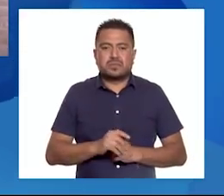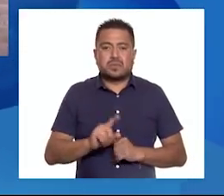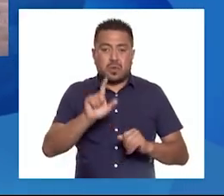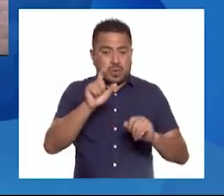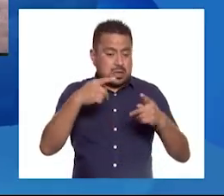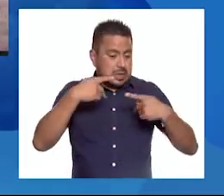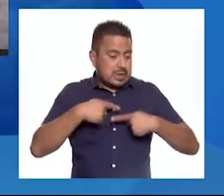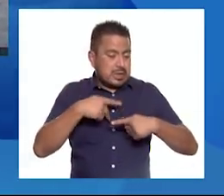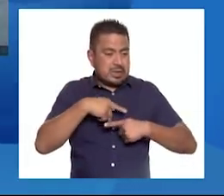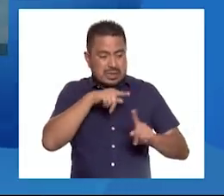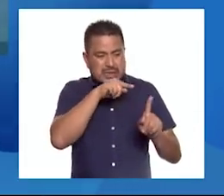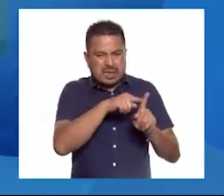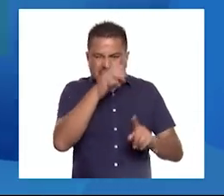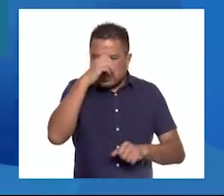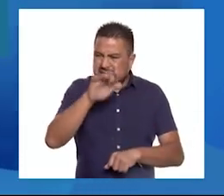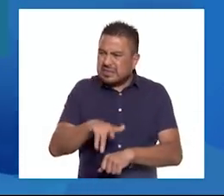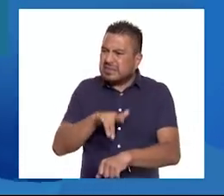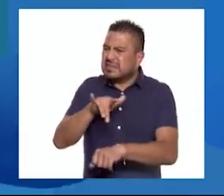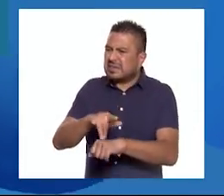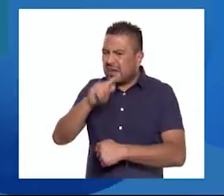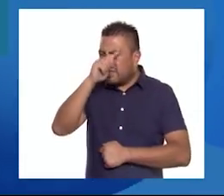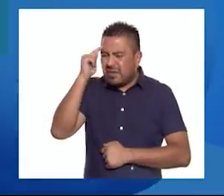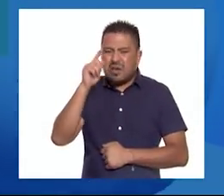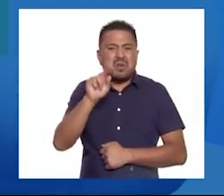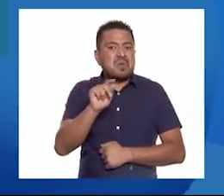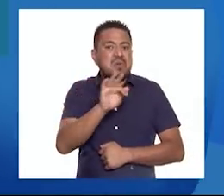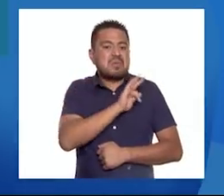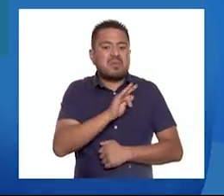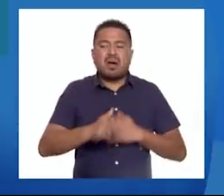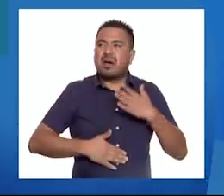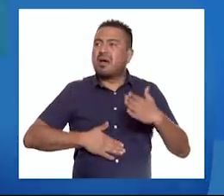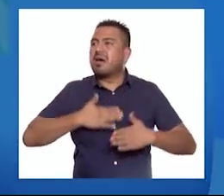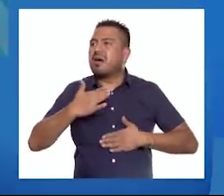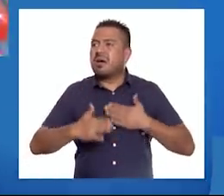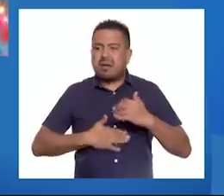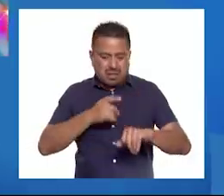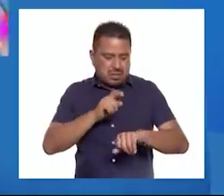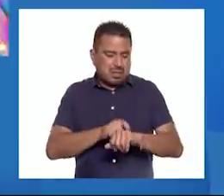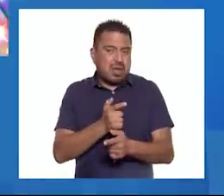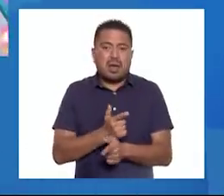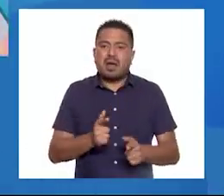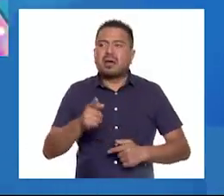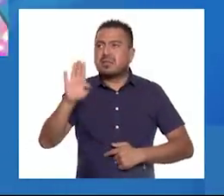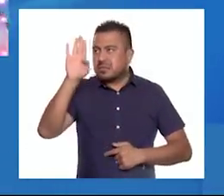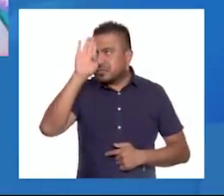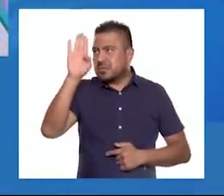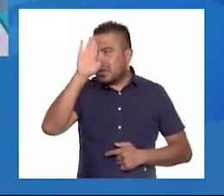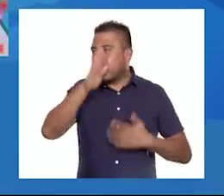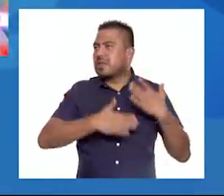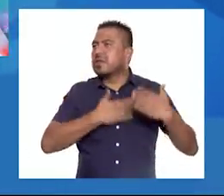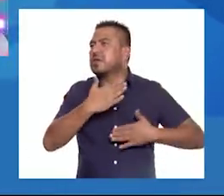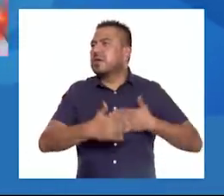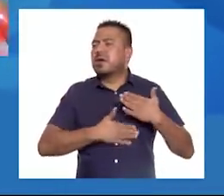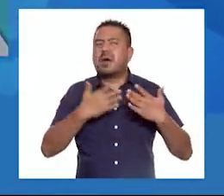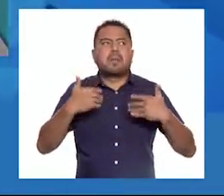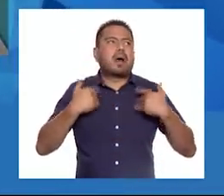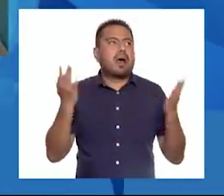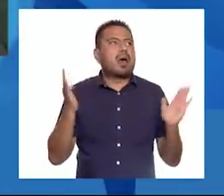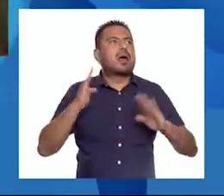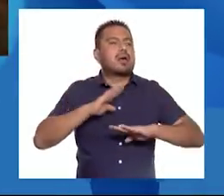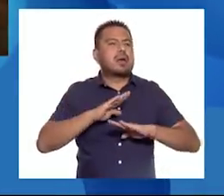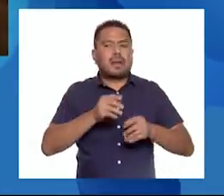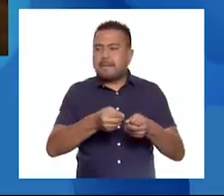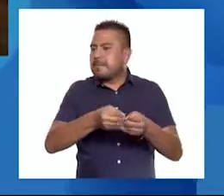persona experimenta hastío, no es capaz de disfrutar el tiempo libre. Piensa que disfrutar de un pasatiempo